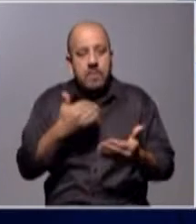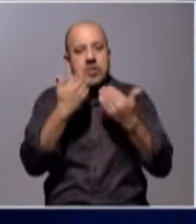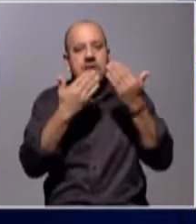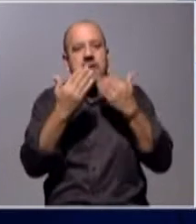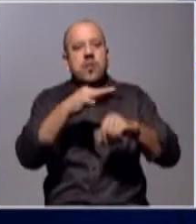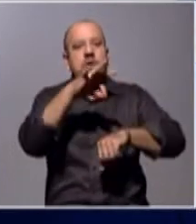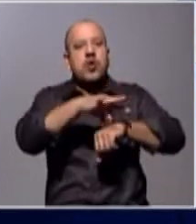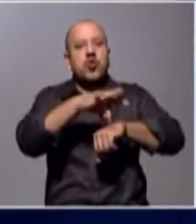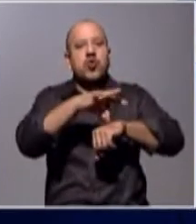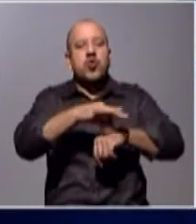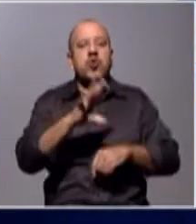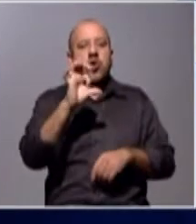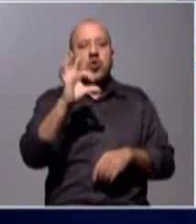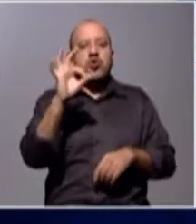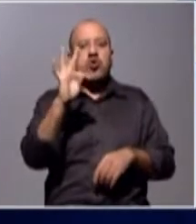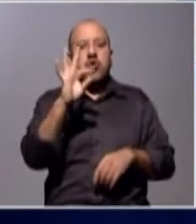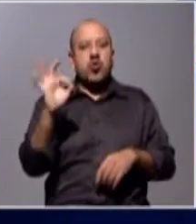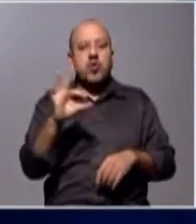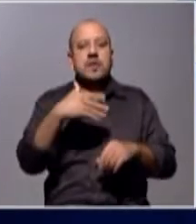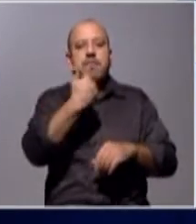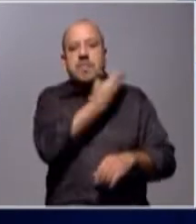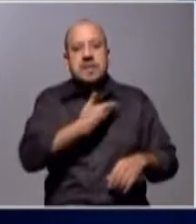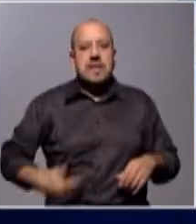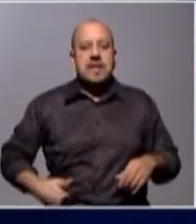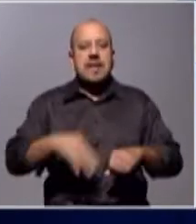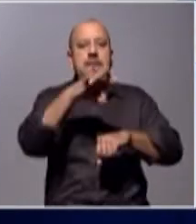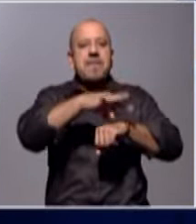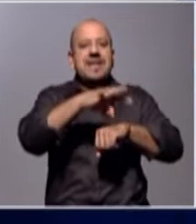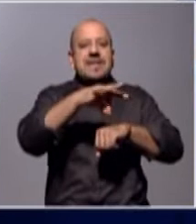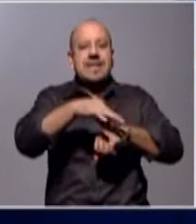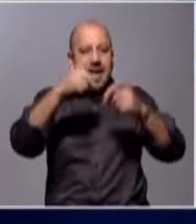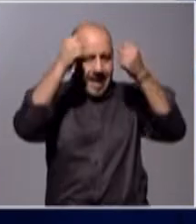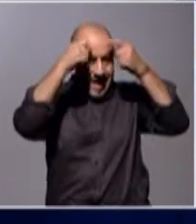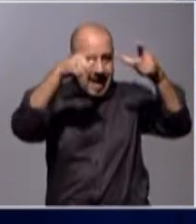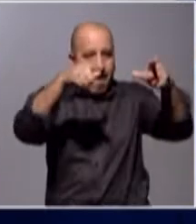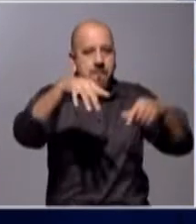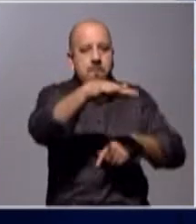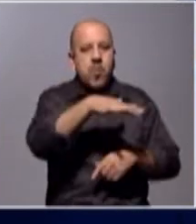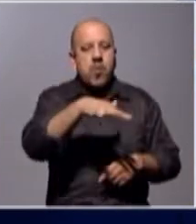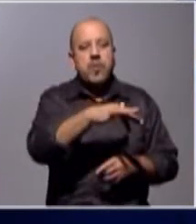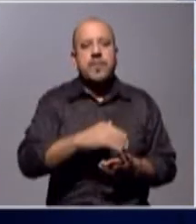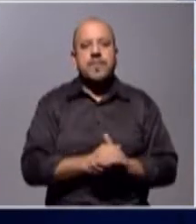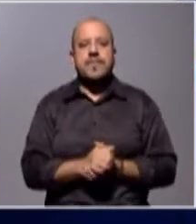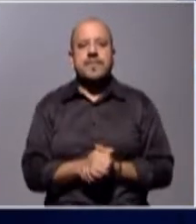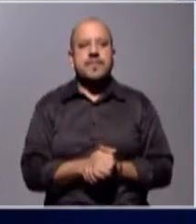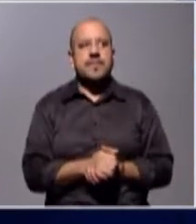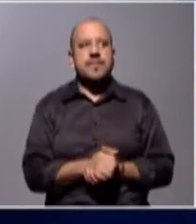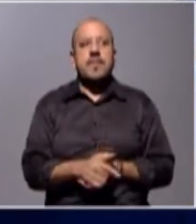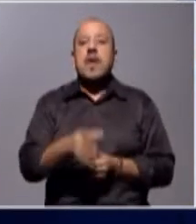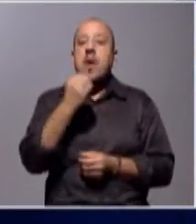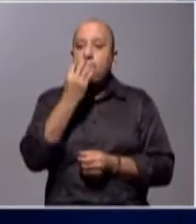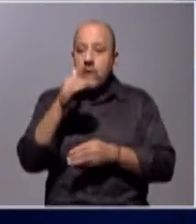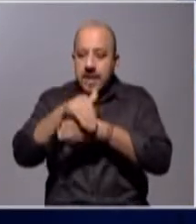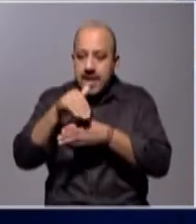el doctor Ramón Soto que es presidente de la Sociedad de Medicina Rural. Muy buenas tardes Ramón. Hola, muy buenas